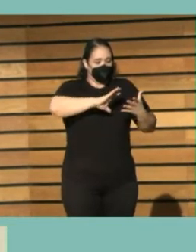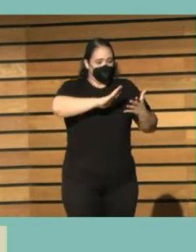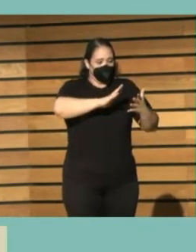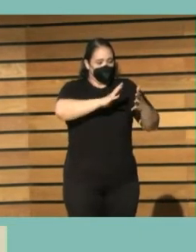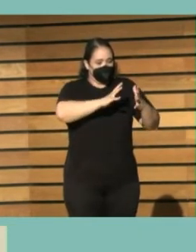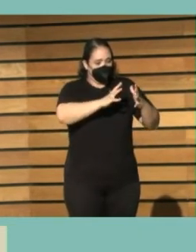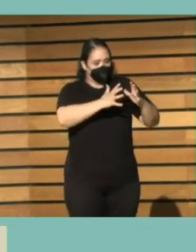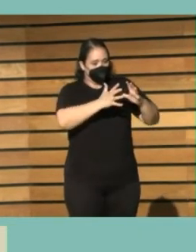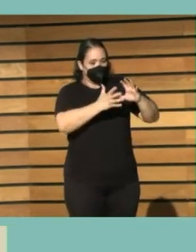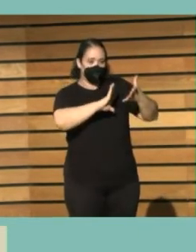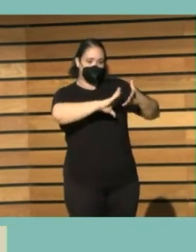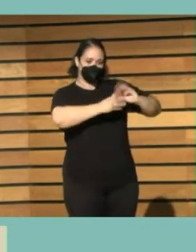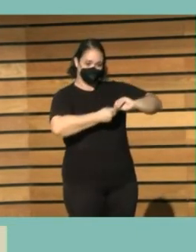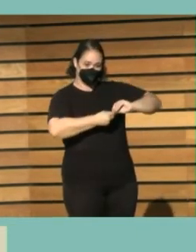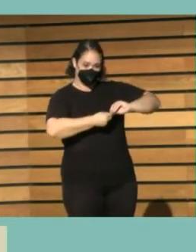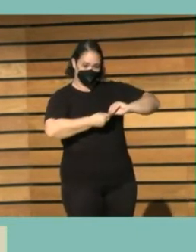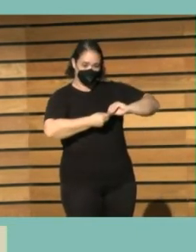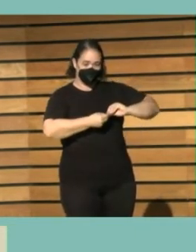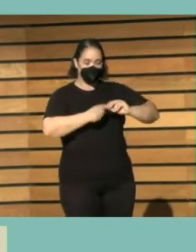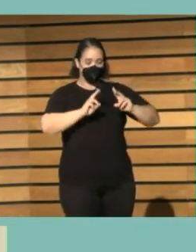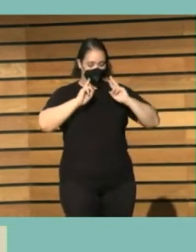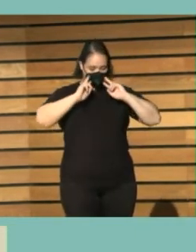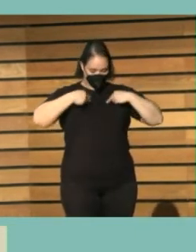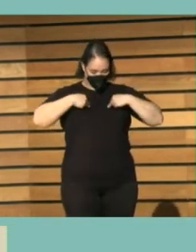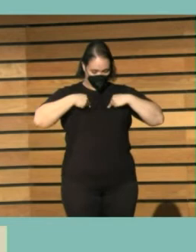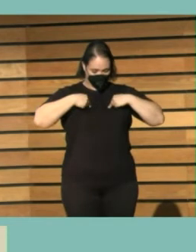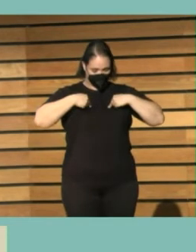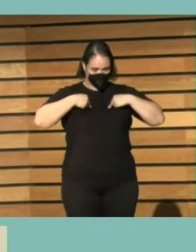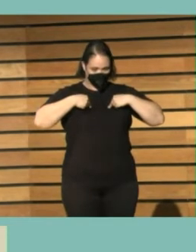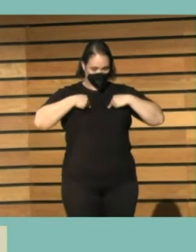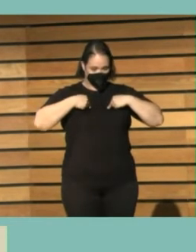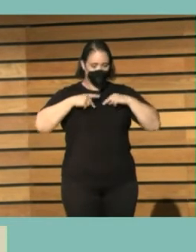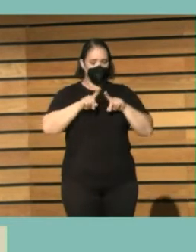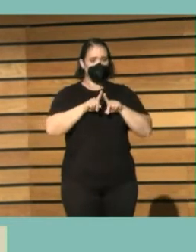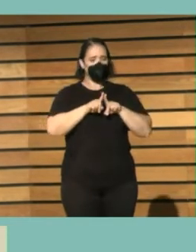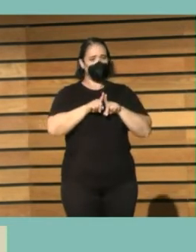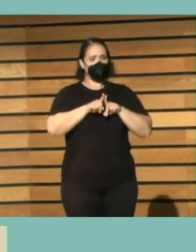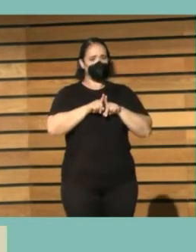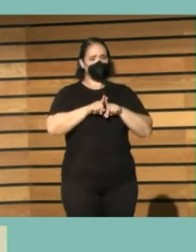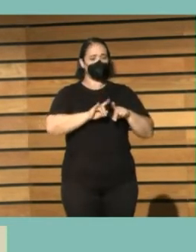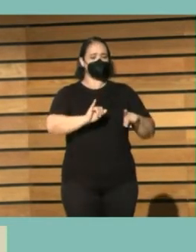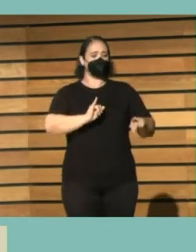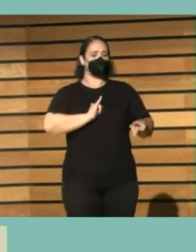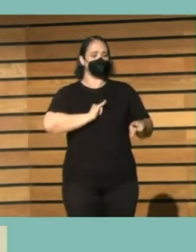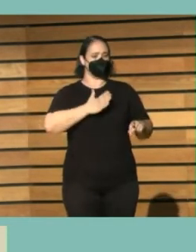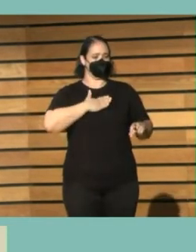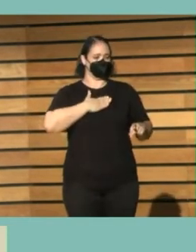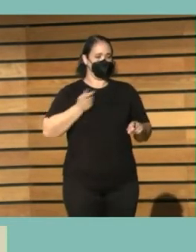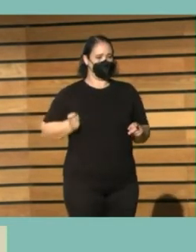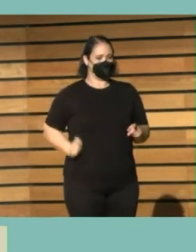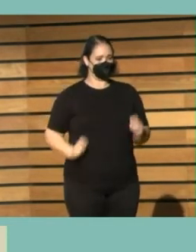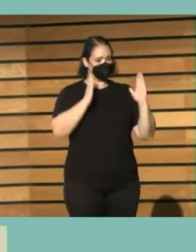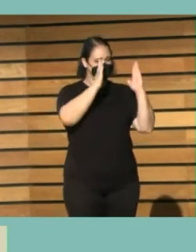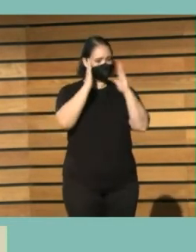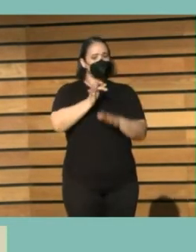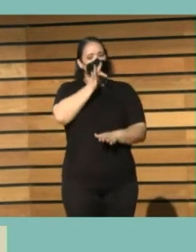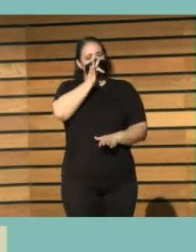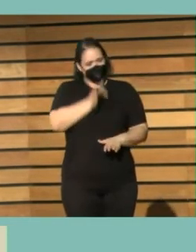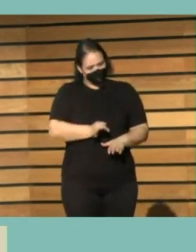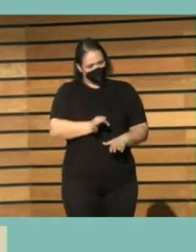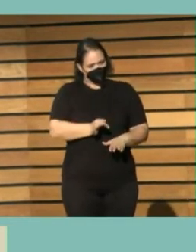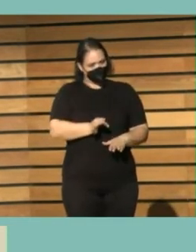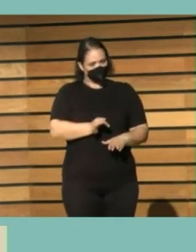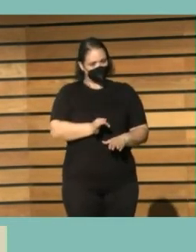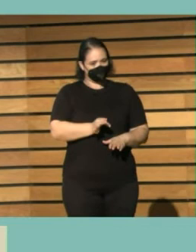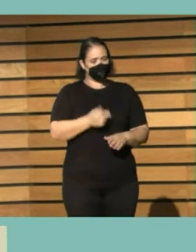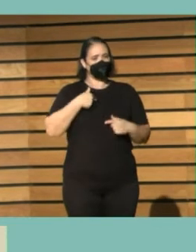es lo que nos tiene de alguna manera que nos identifica como profesionales comprometidos yo